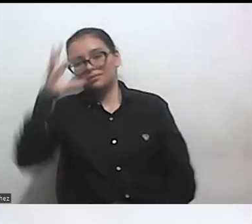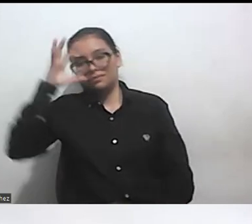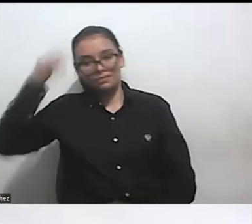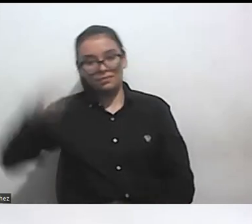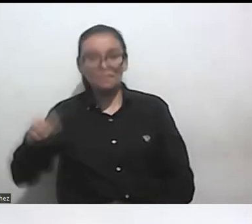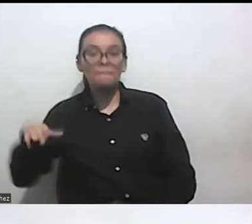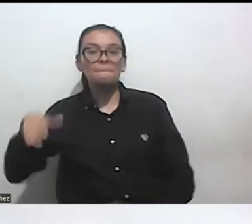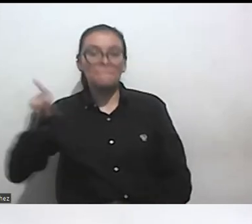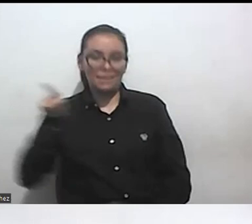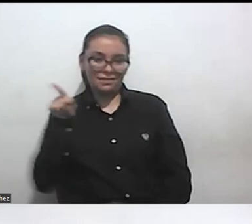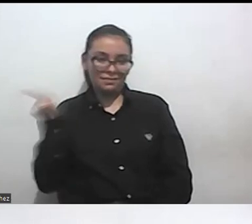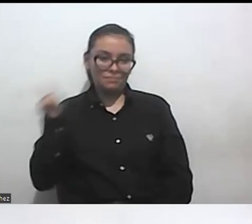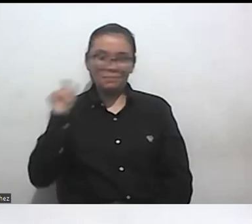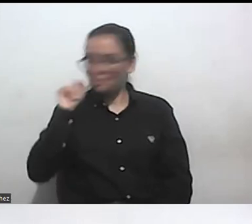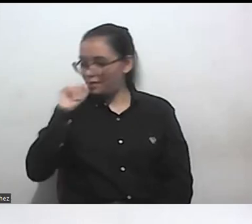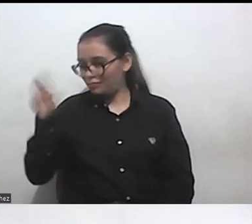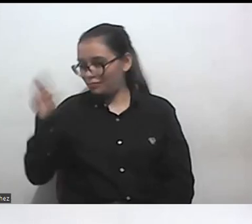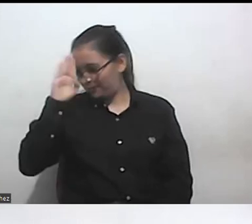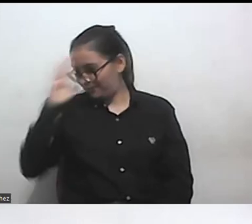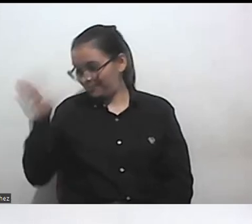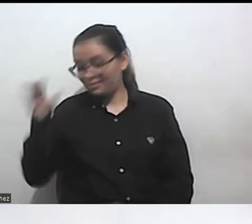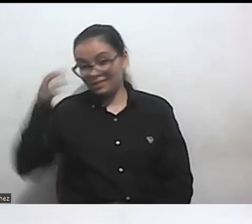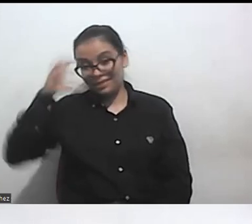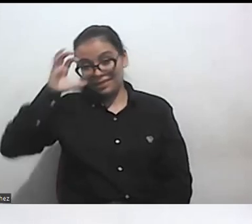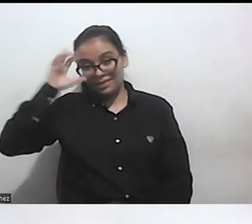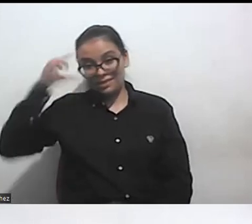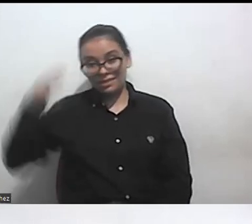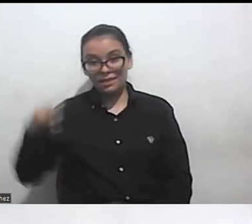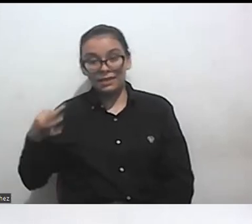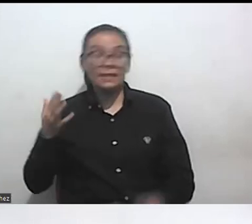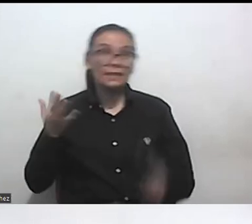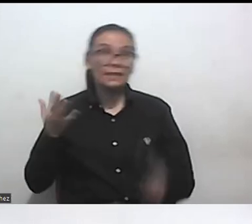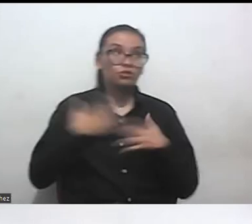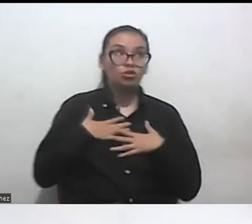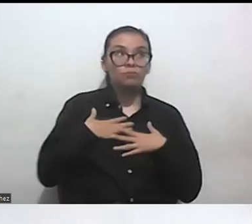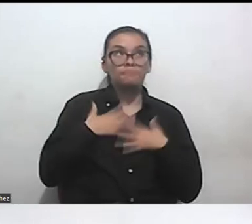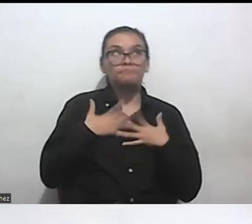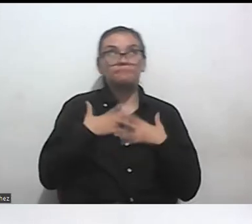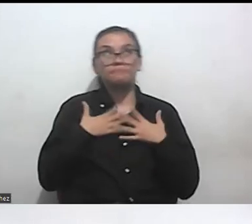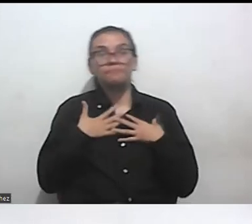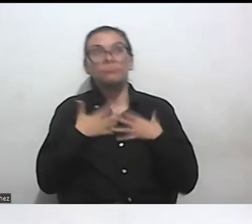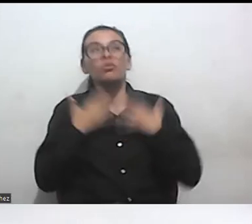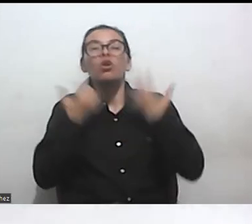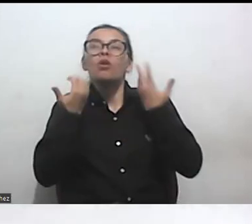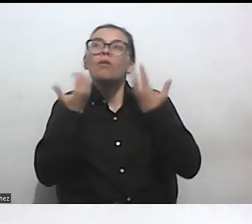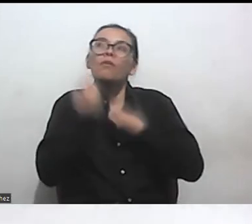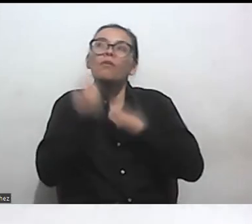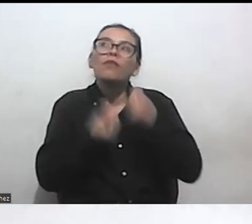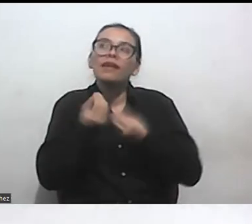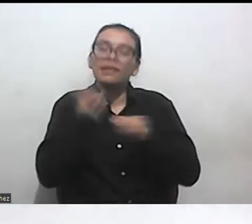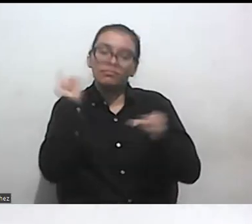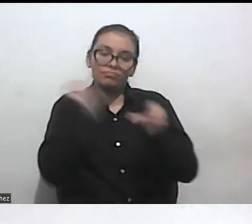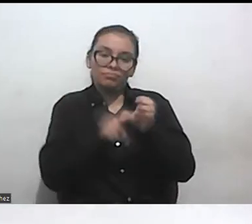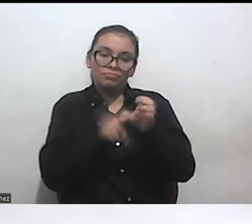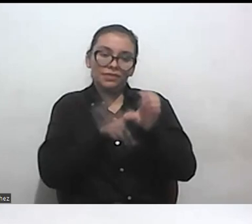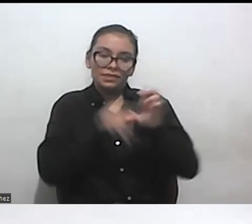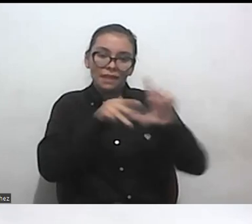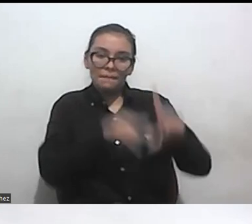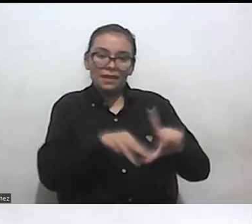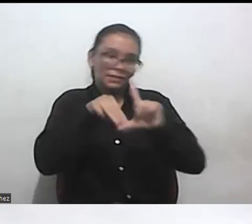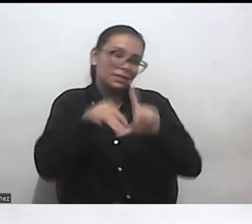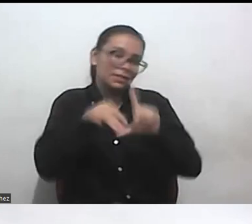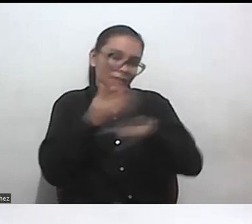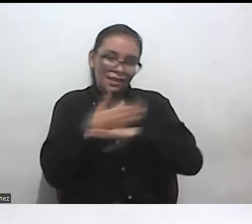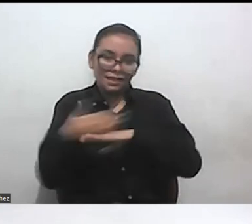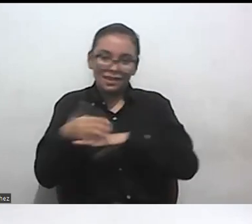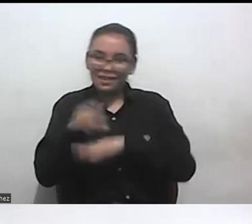a pues saber cómo poder acceder a la maestría lo cual creo que ya respondieron